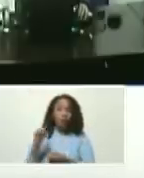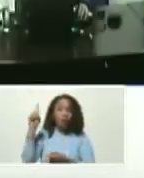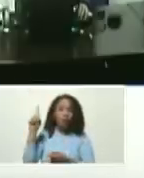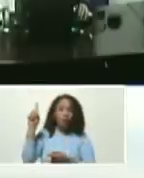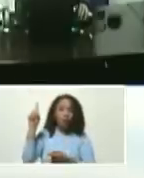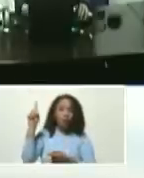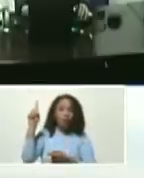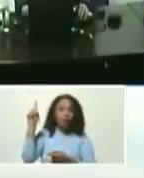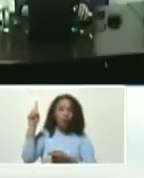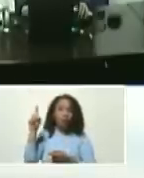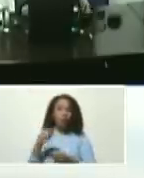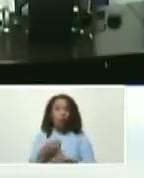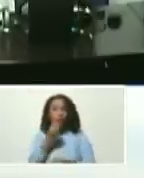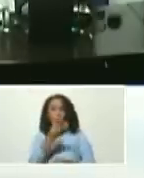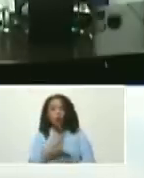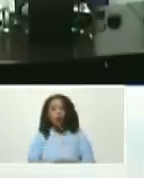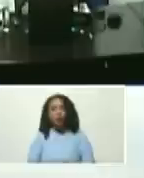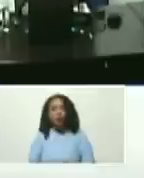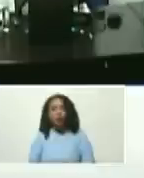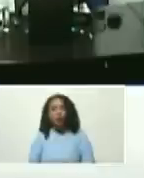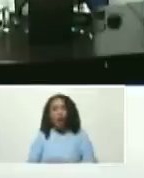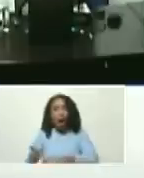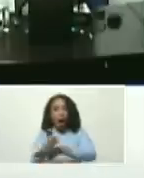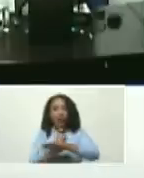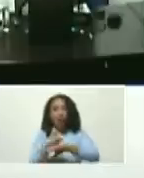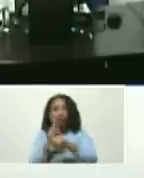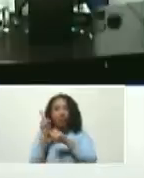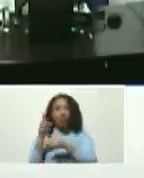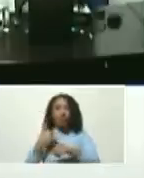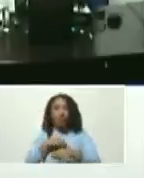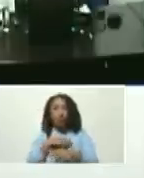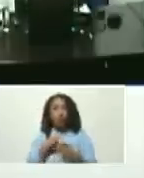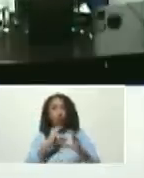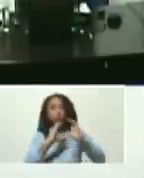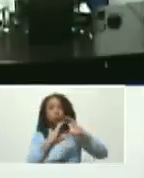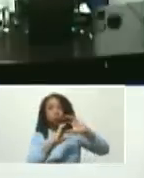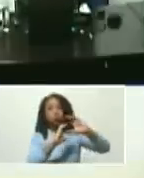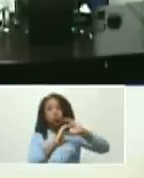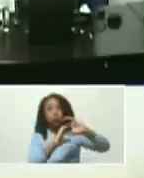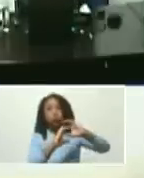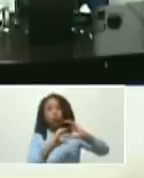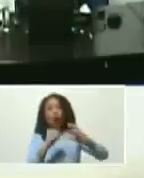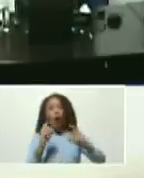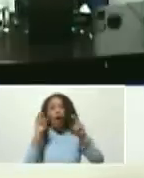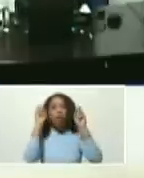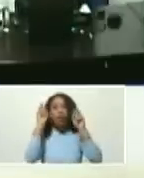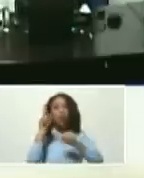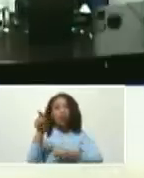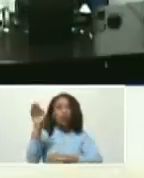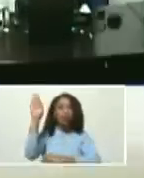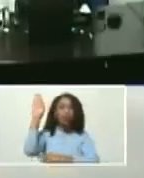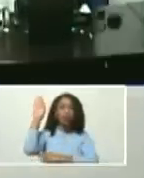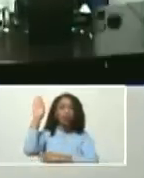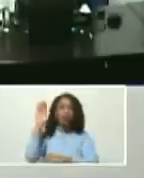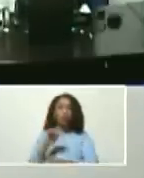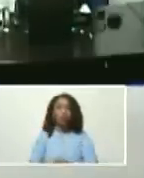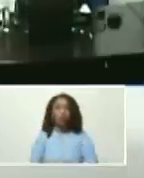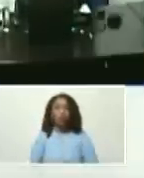bueno gobernador estuvimos conversando con motivo de su juramentación